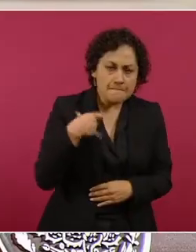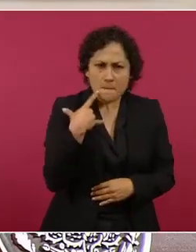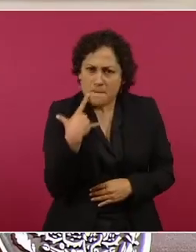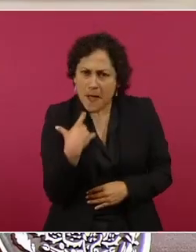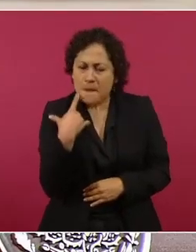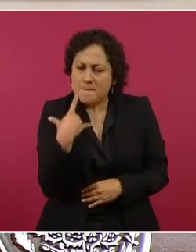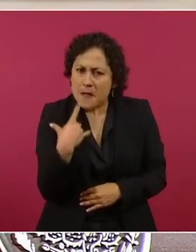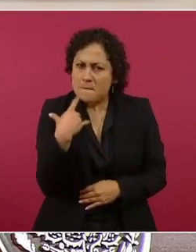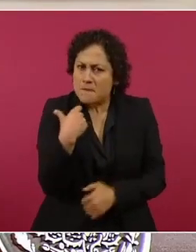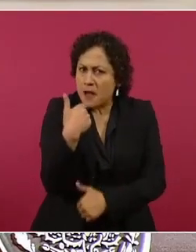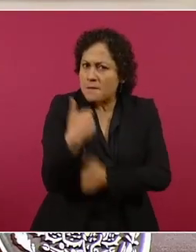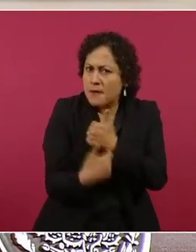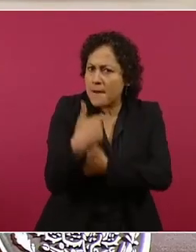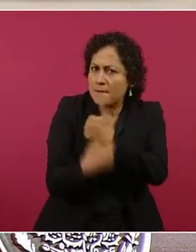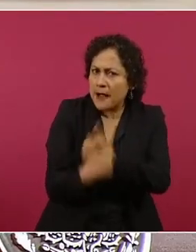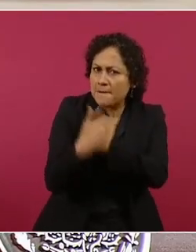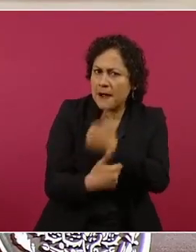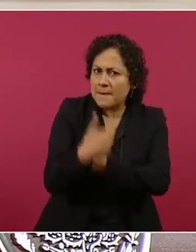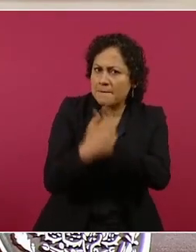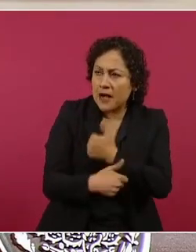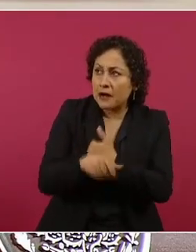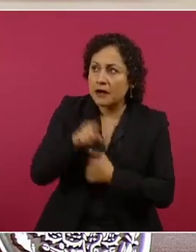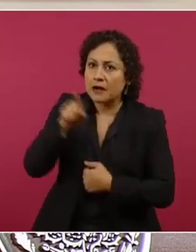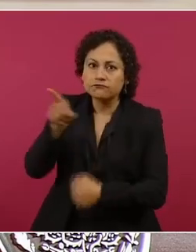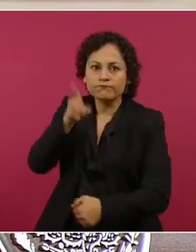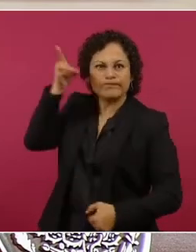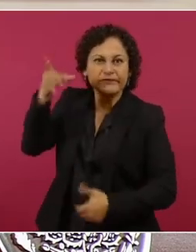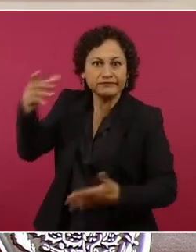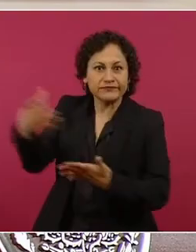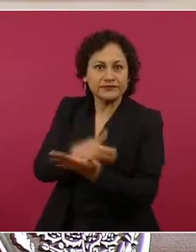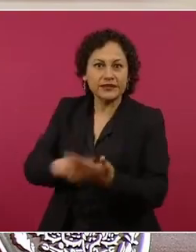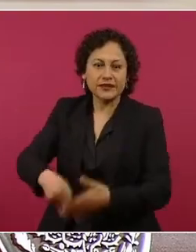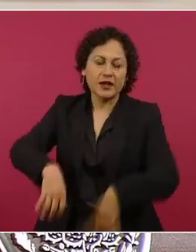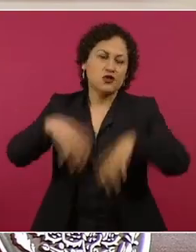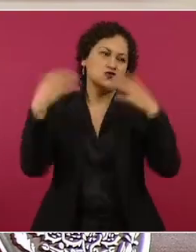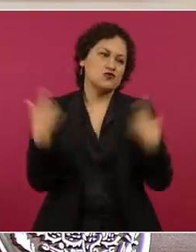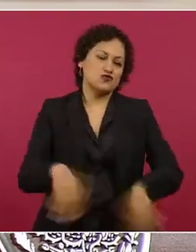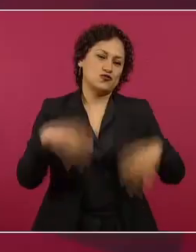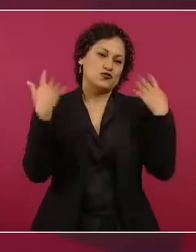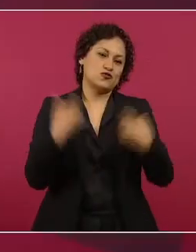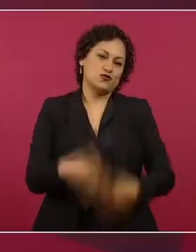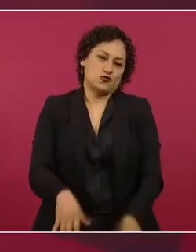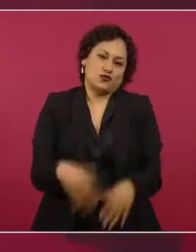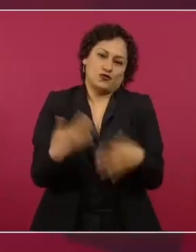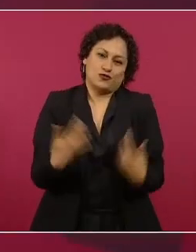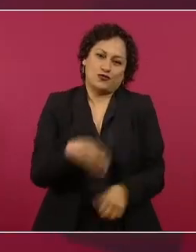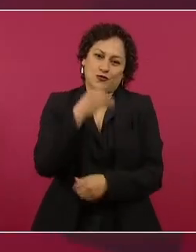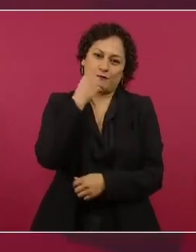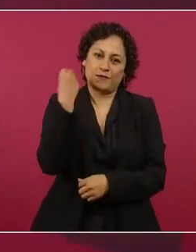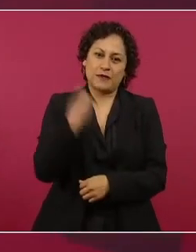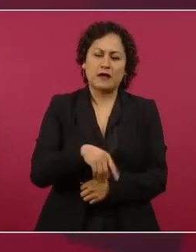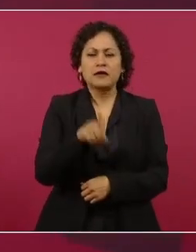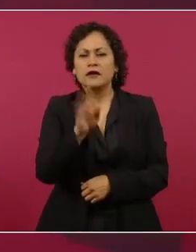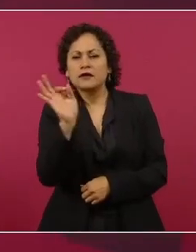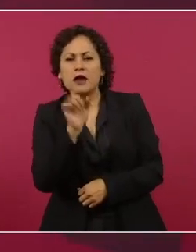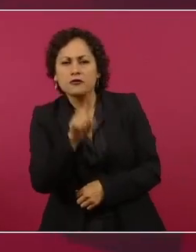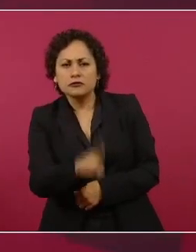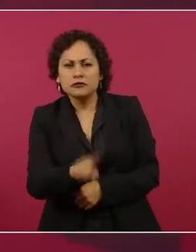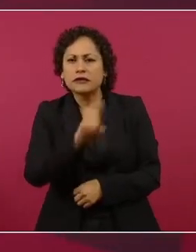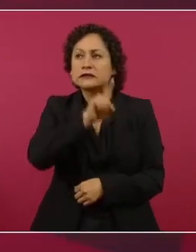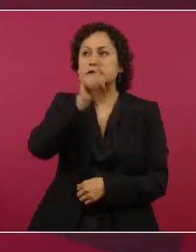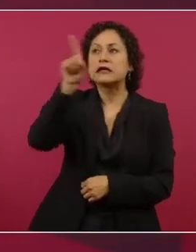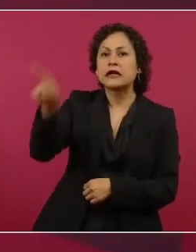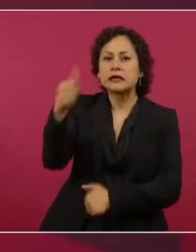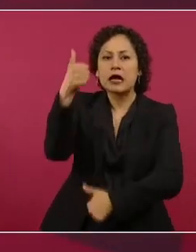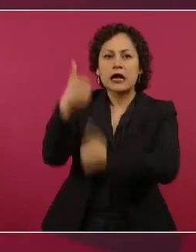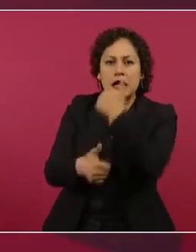dan lata, que si les llega a tocar por ahí Estados Unidos o Brasil o que se los